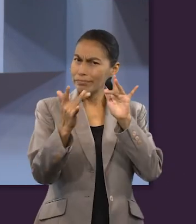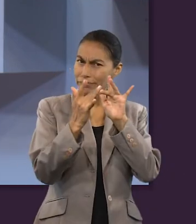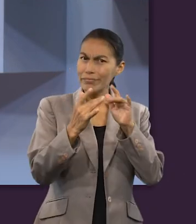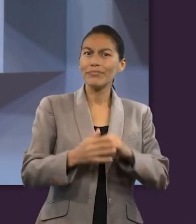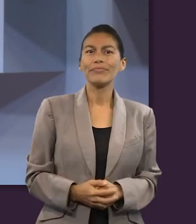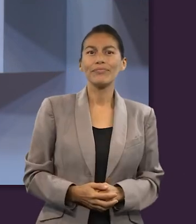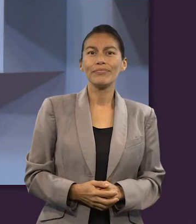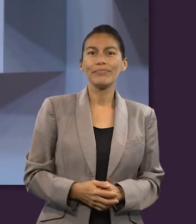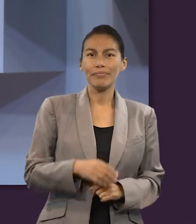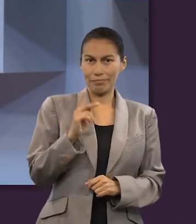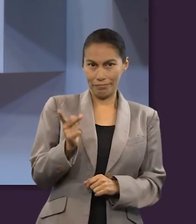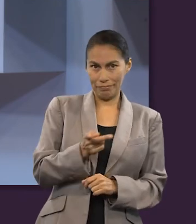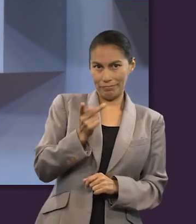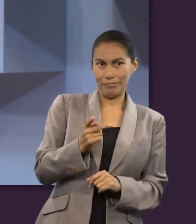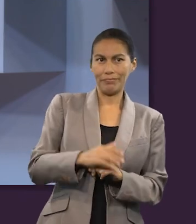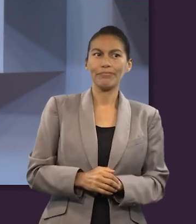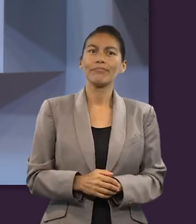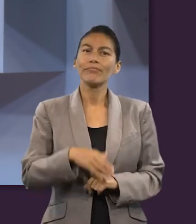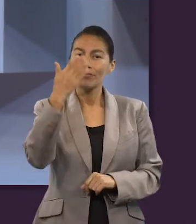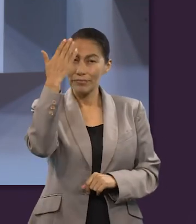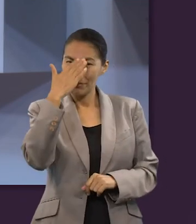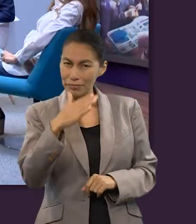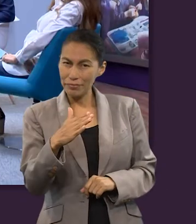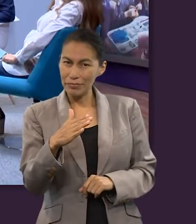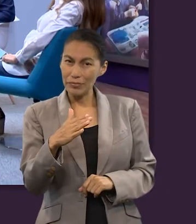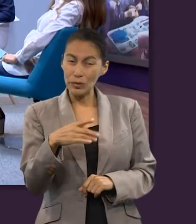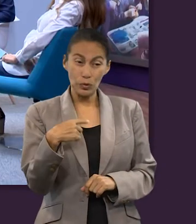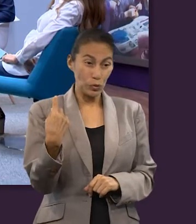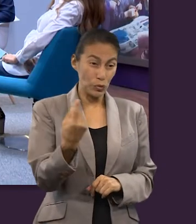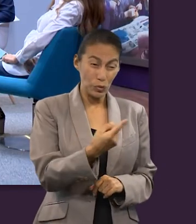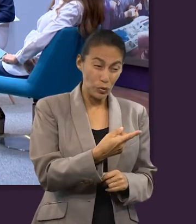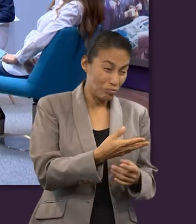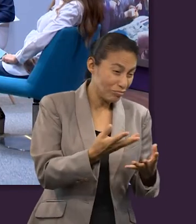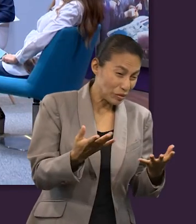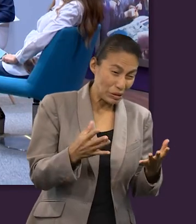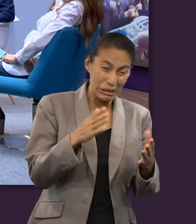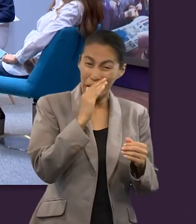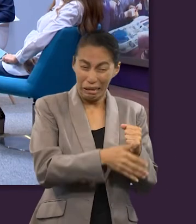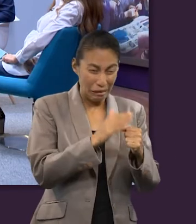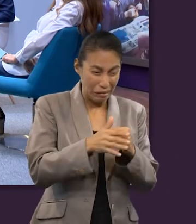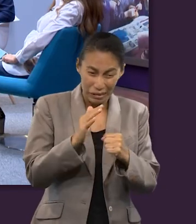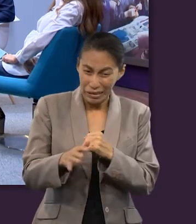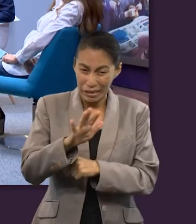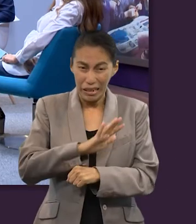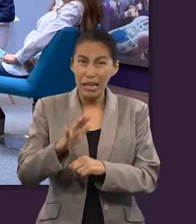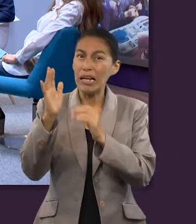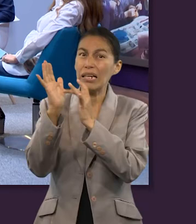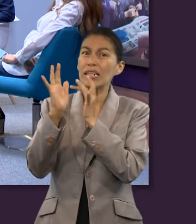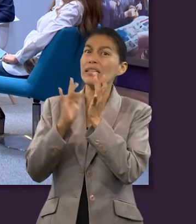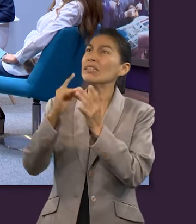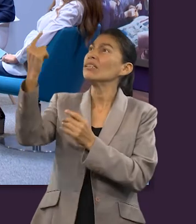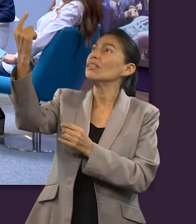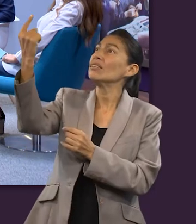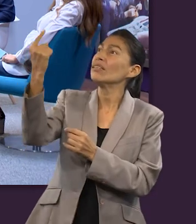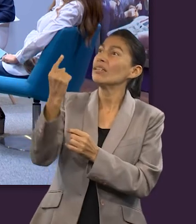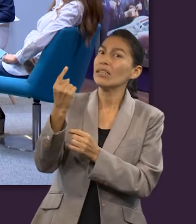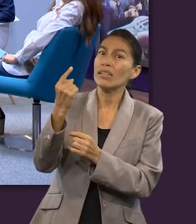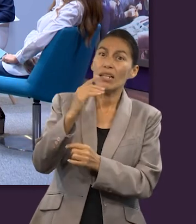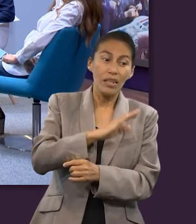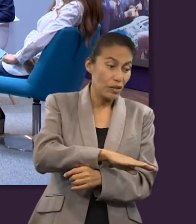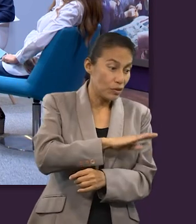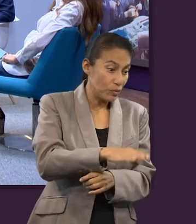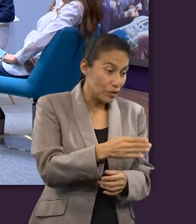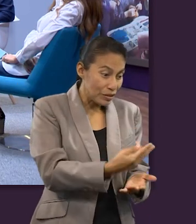es sabemos que ya cuando todo esto acabe, cuando Jesús venga, cuando los muertos en Él